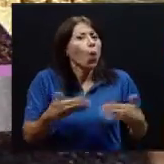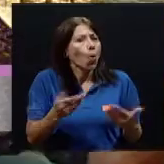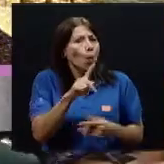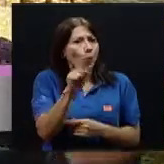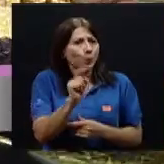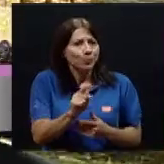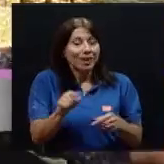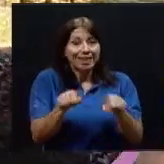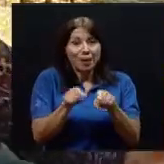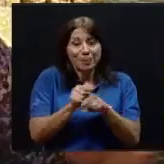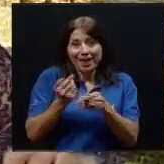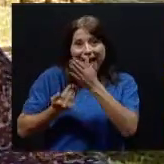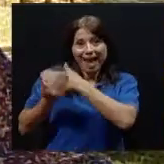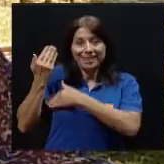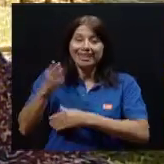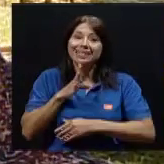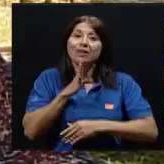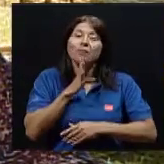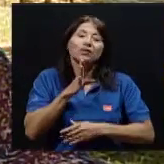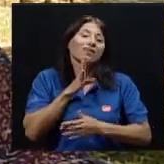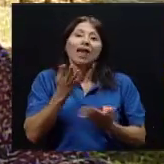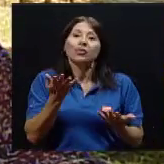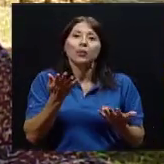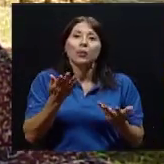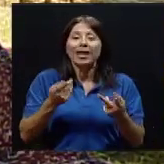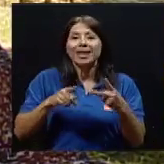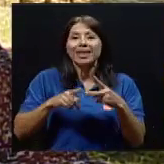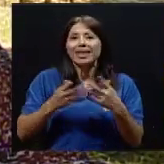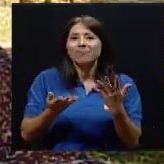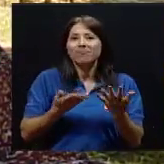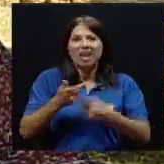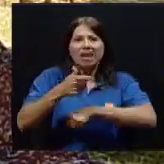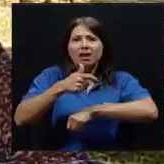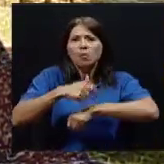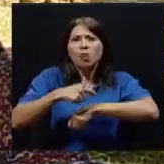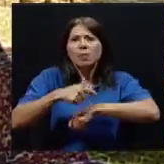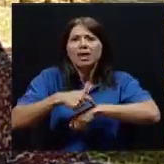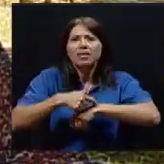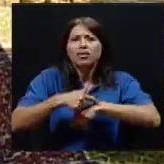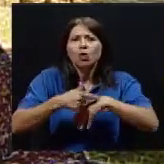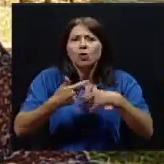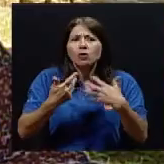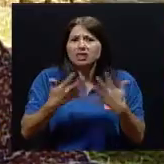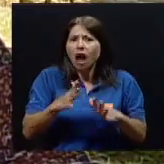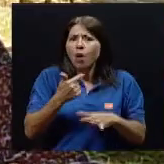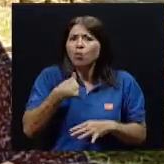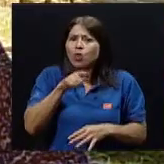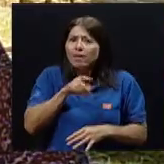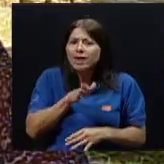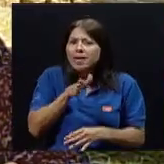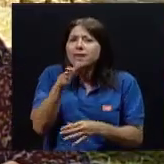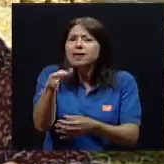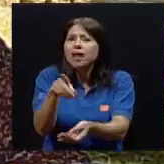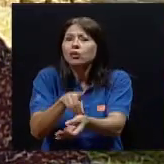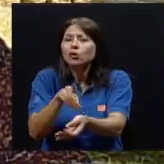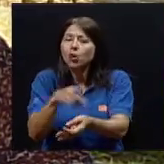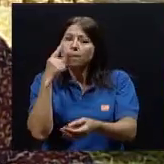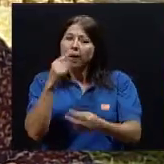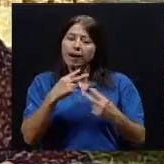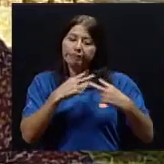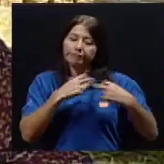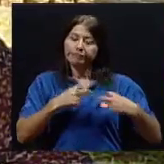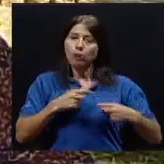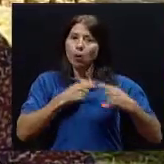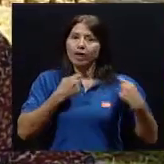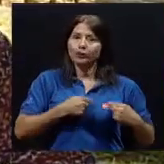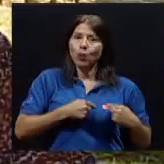Y mencionábamos ahora fuera de micrófonos, Zaydi, también que a partir de qué momento ya empezar a acudir y vigilar nuestro corazón, nuestros riñones,